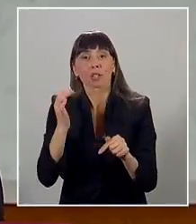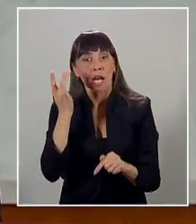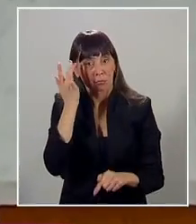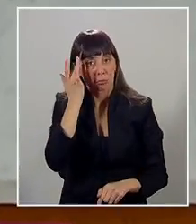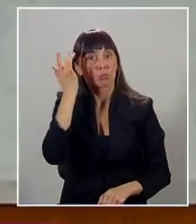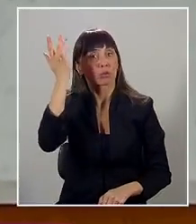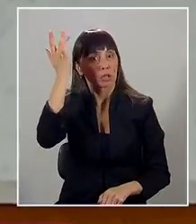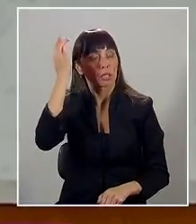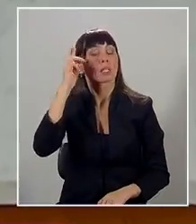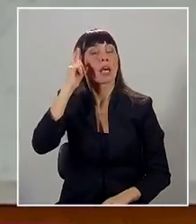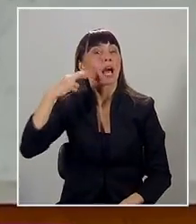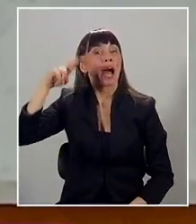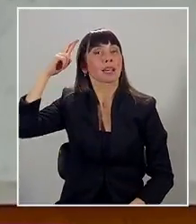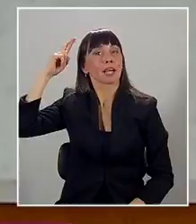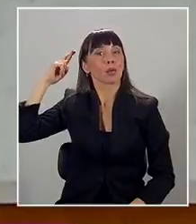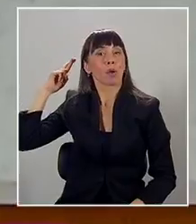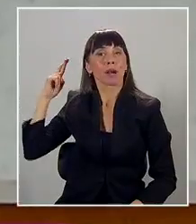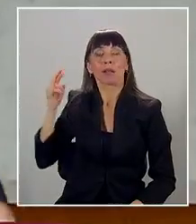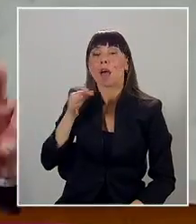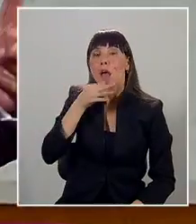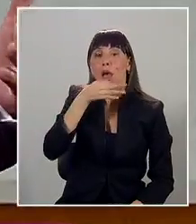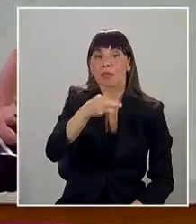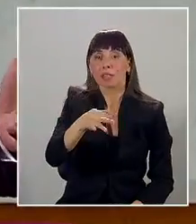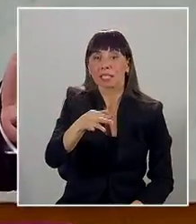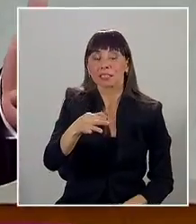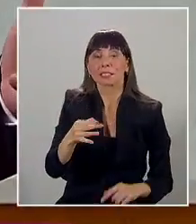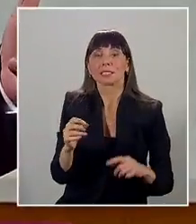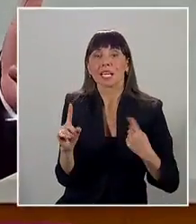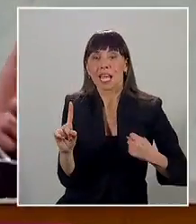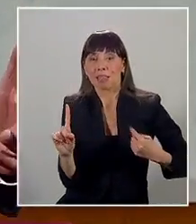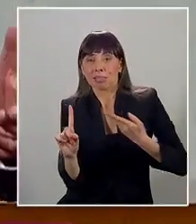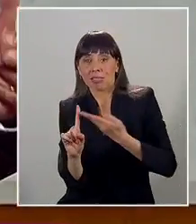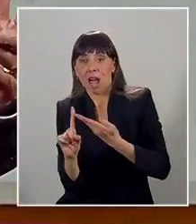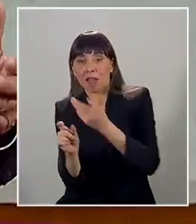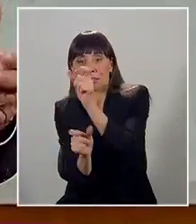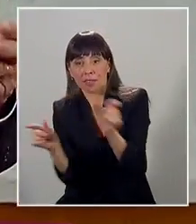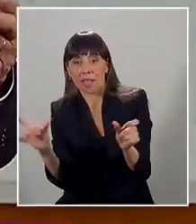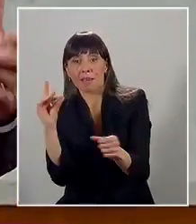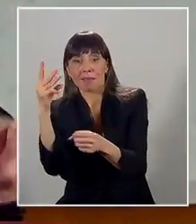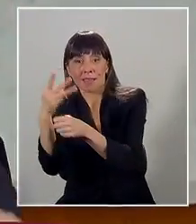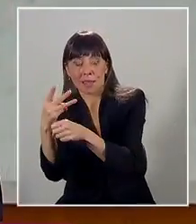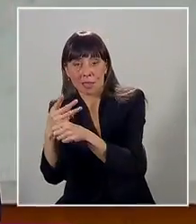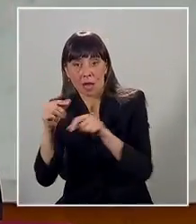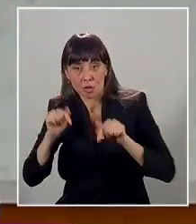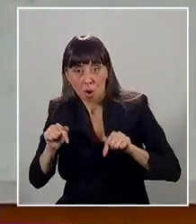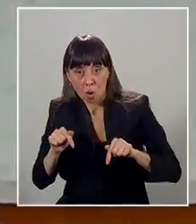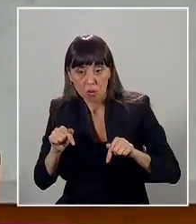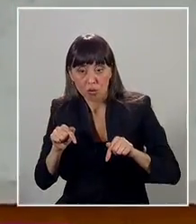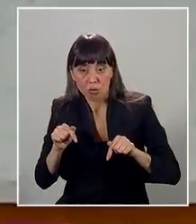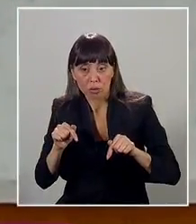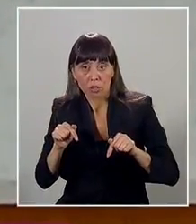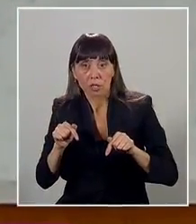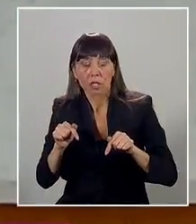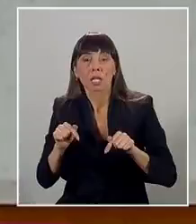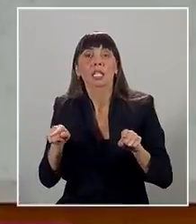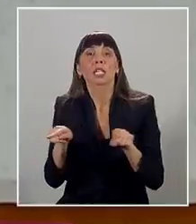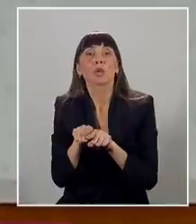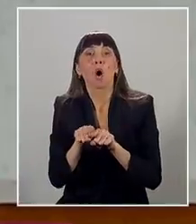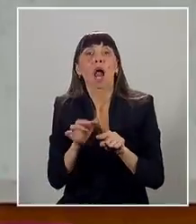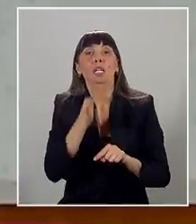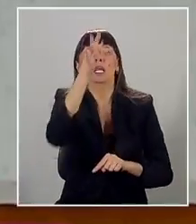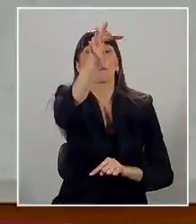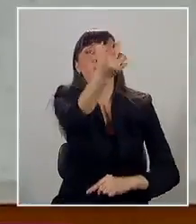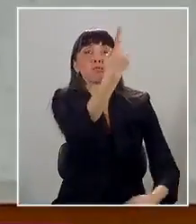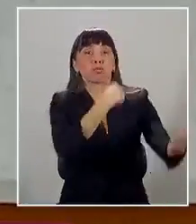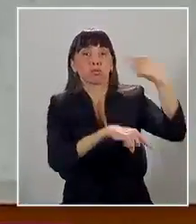recordar aquello que dice tratemos a nuestros adultos mayores hoy como querremos que nos